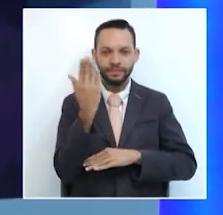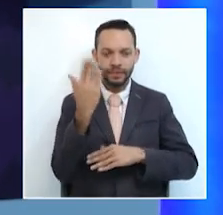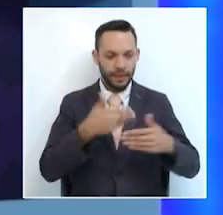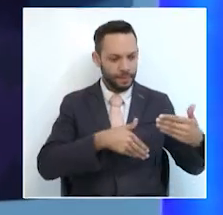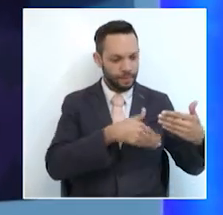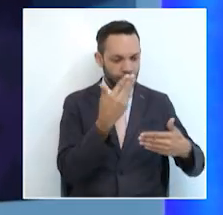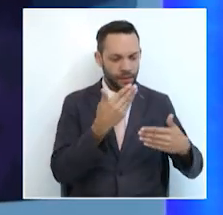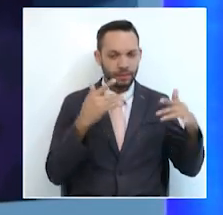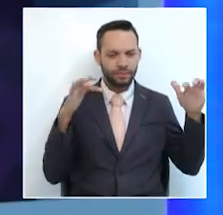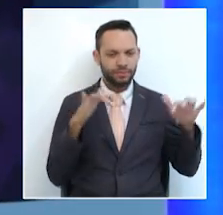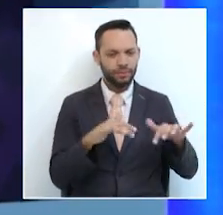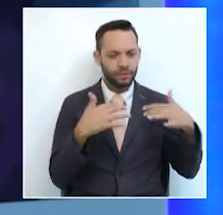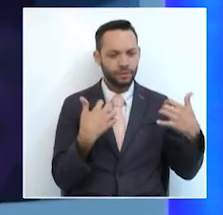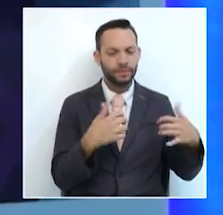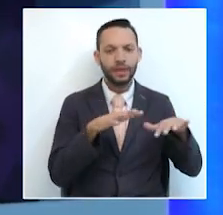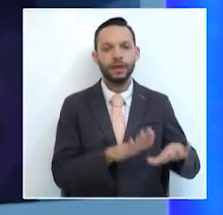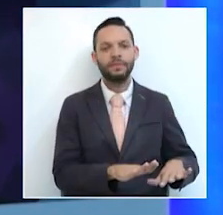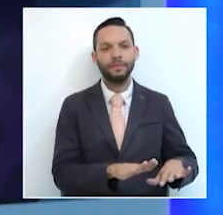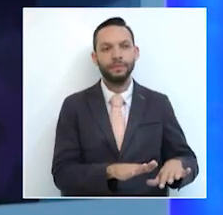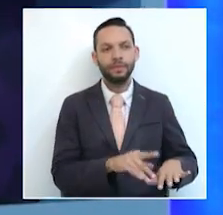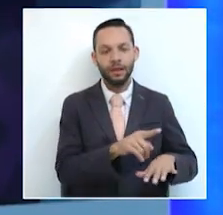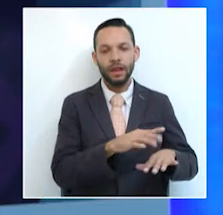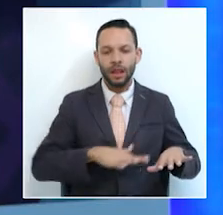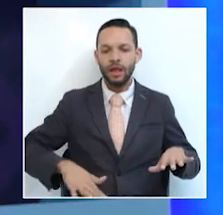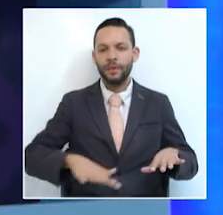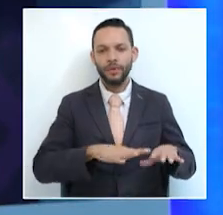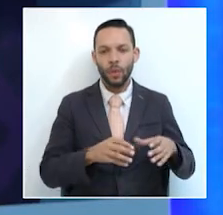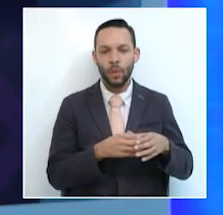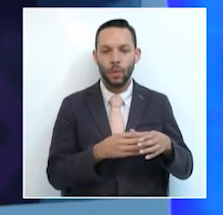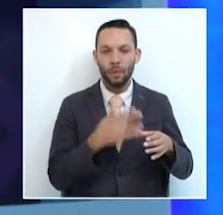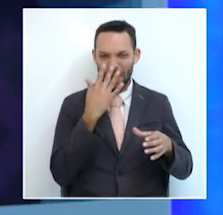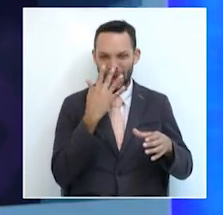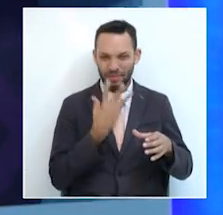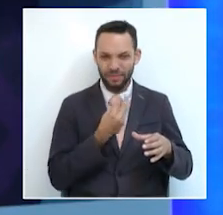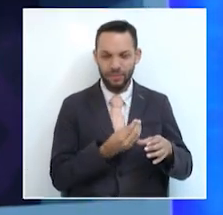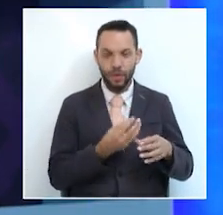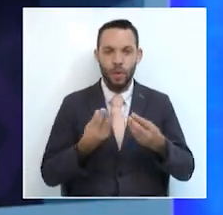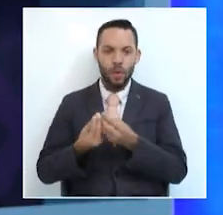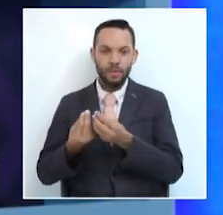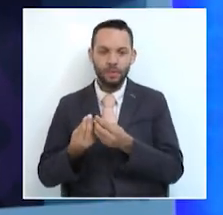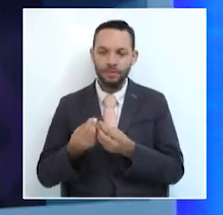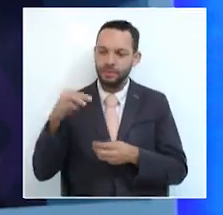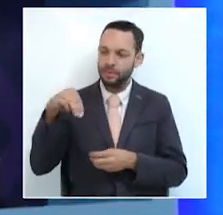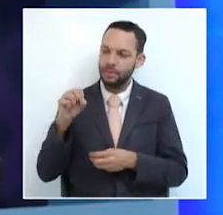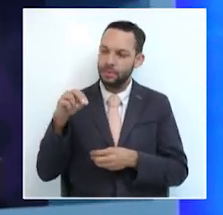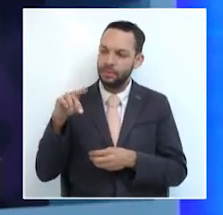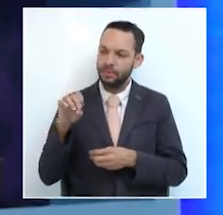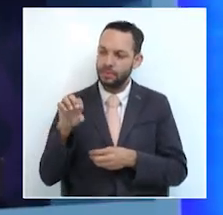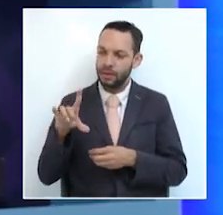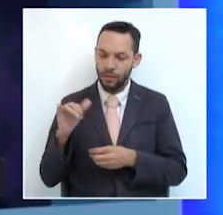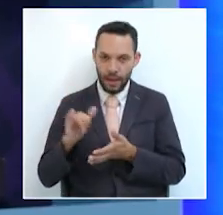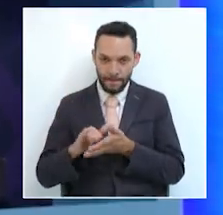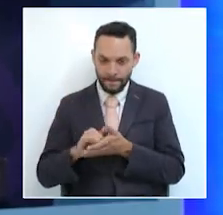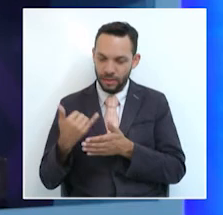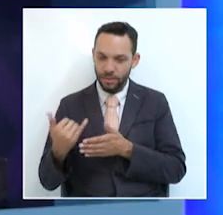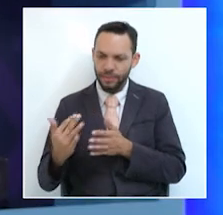hoy con la proyección del documental del Palenque de San Bacilo en el Teatro Fundadores. Nuestra compañera Manuela Zapata se encuentra en el lugar con